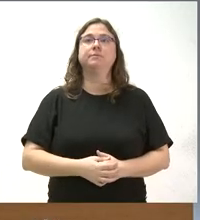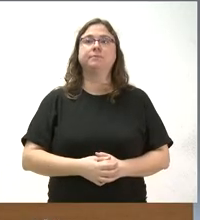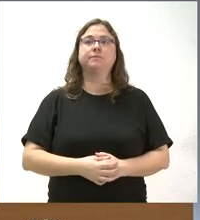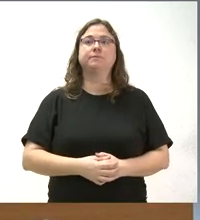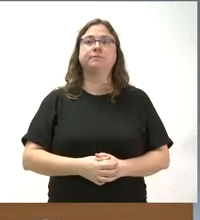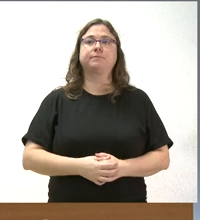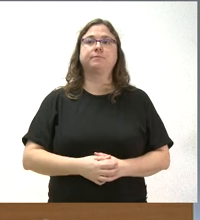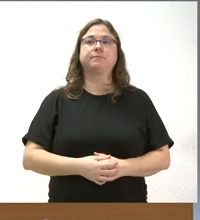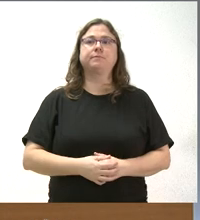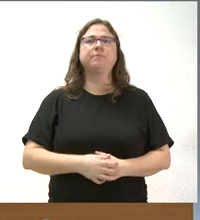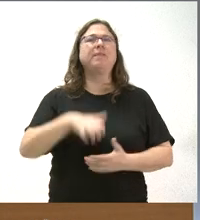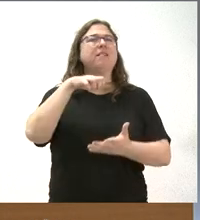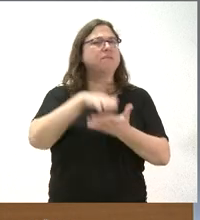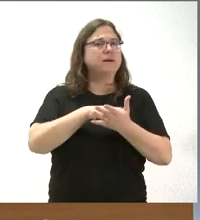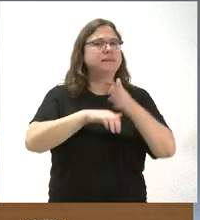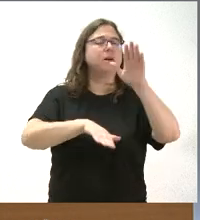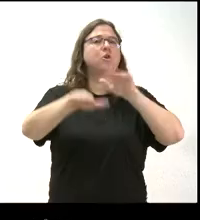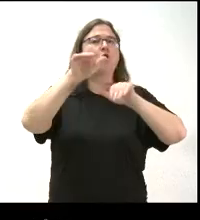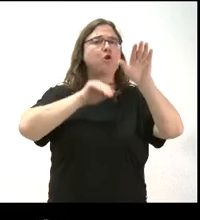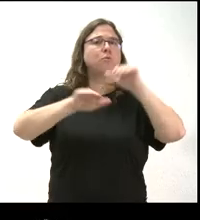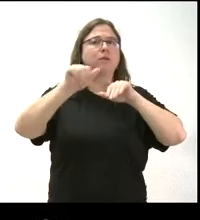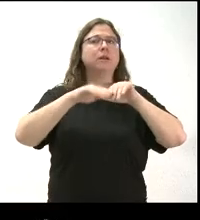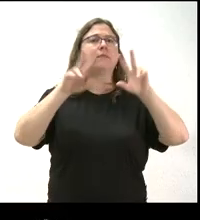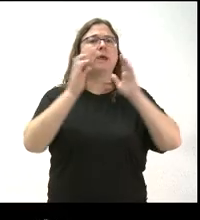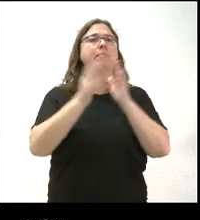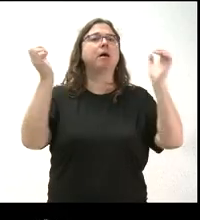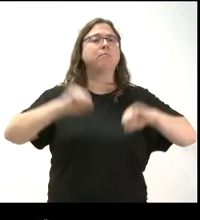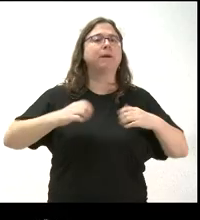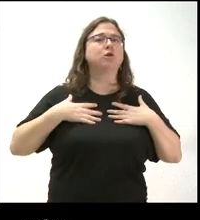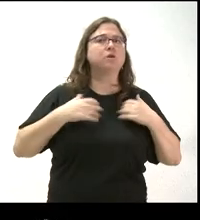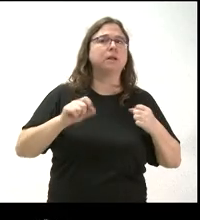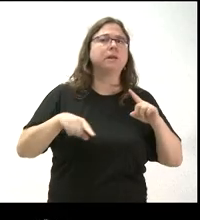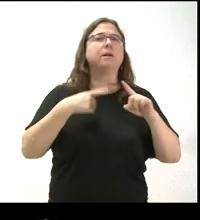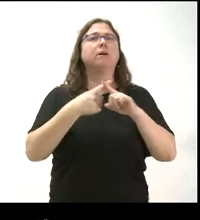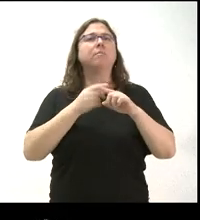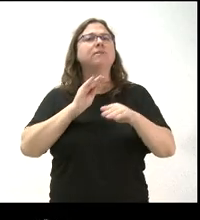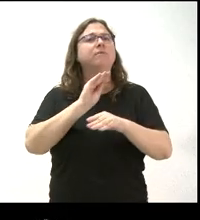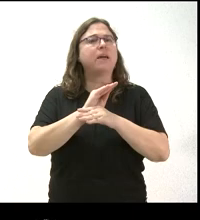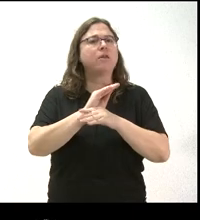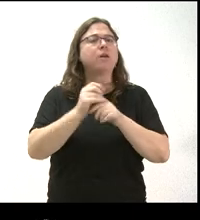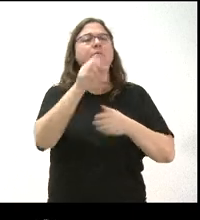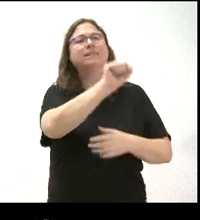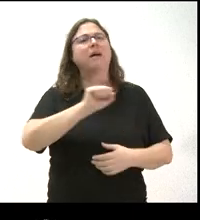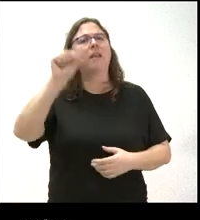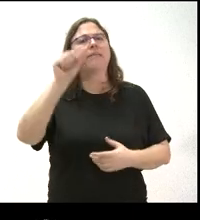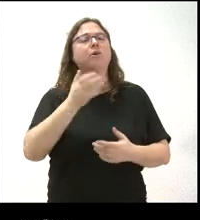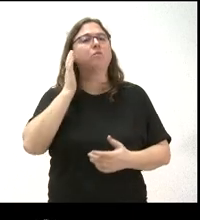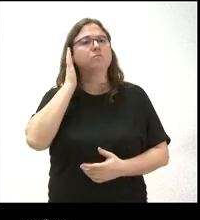¿Tienen ya fecha para convocar a los grupos tanto para el pacto de sanidad como el de financiación y el del corredor atlántico?